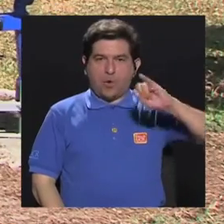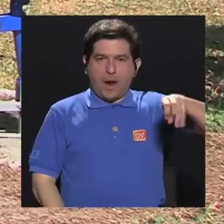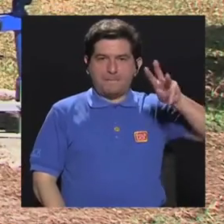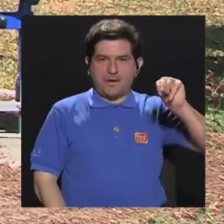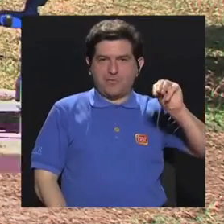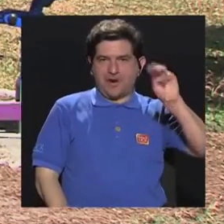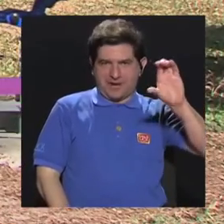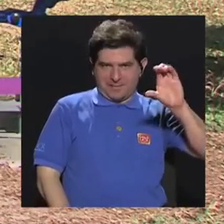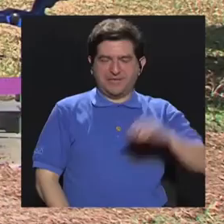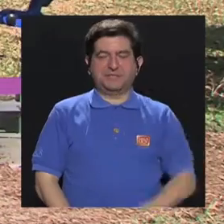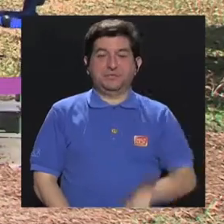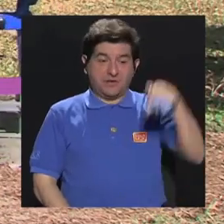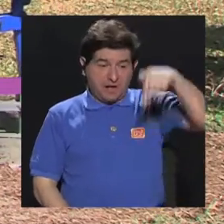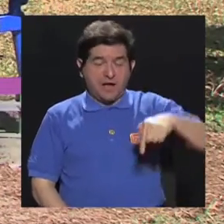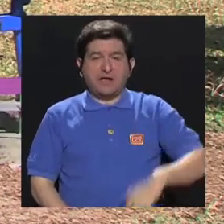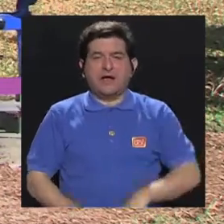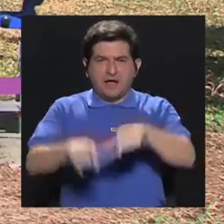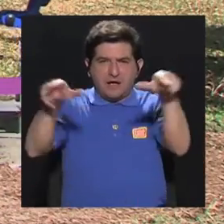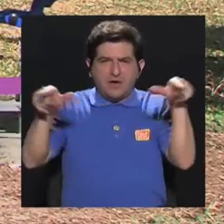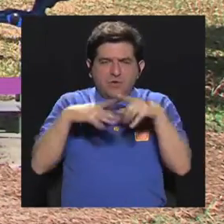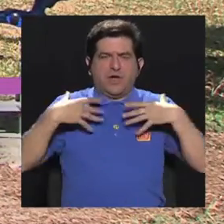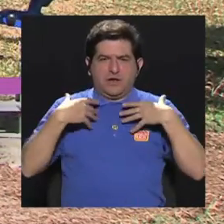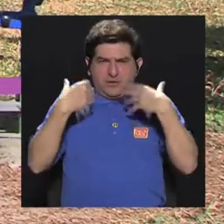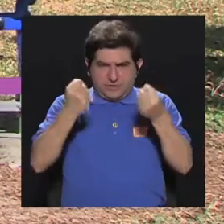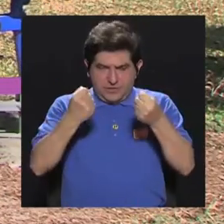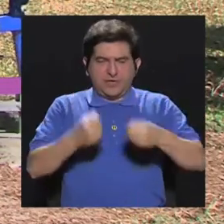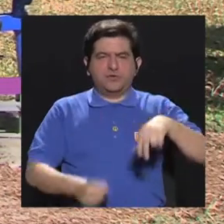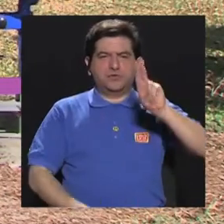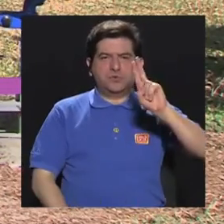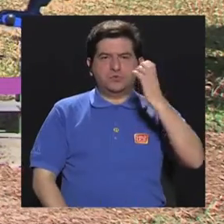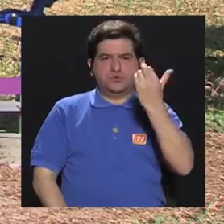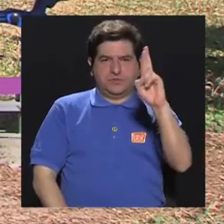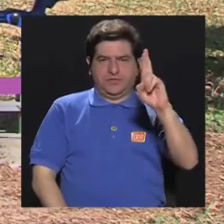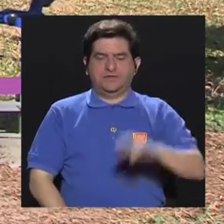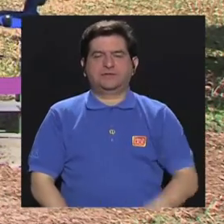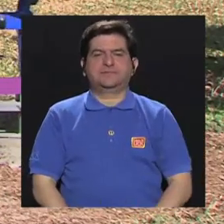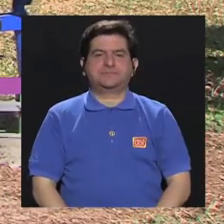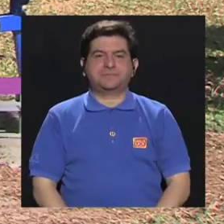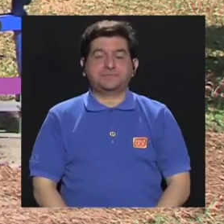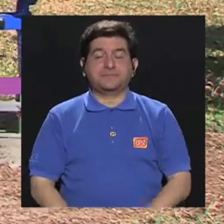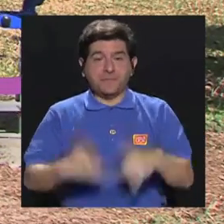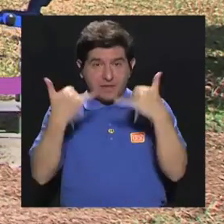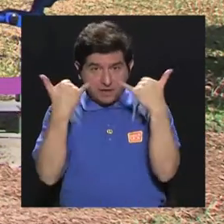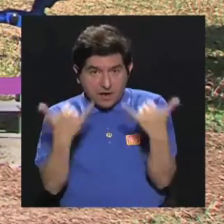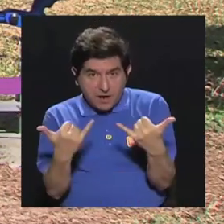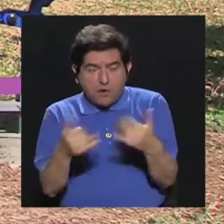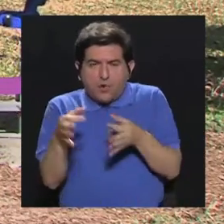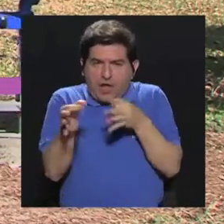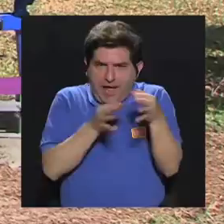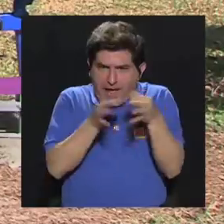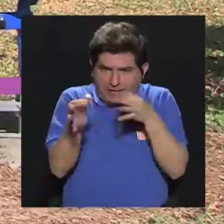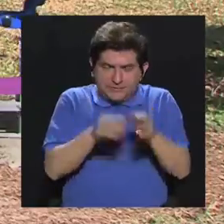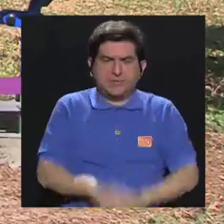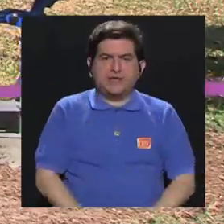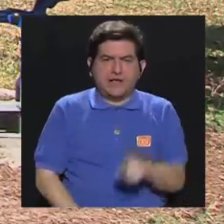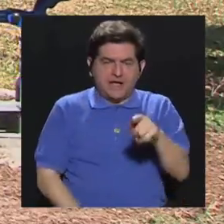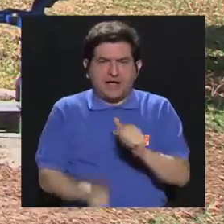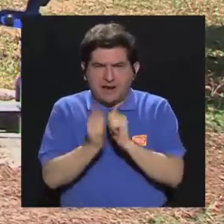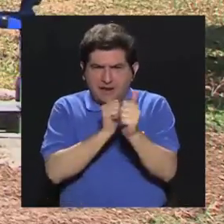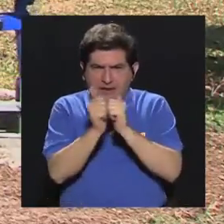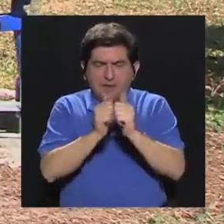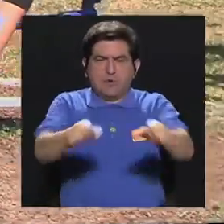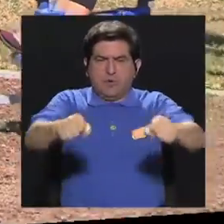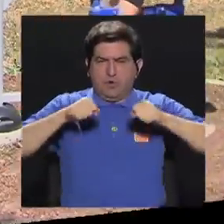Hola, soy Juan Manuel Camacho, nos encontramos en los circuitos biosaludables de la Universidad de Costa Rica y a continuación vamos a explicar los